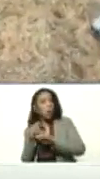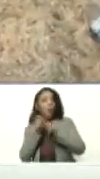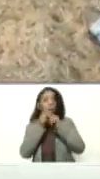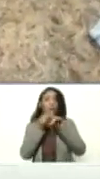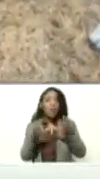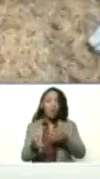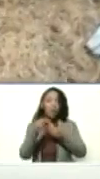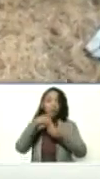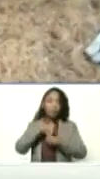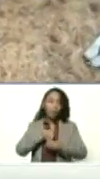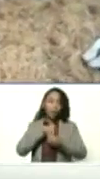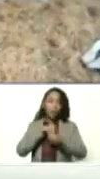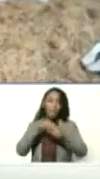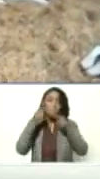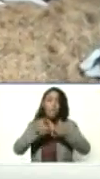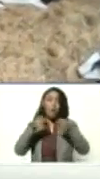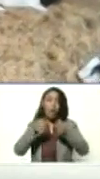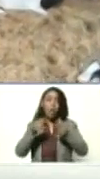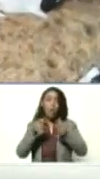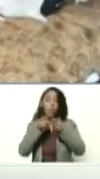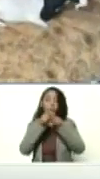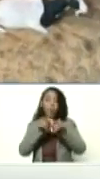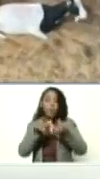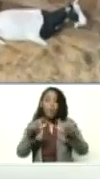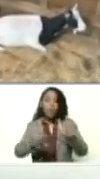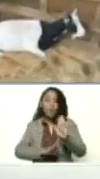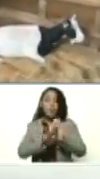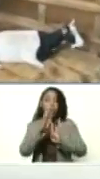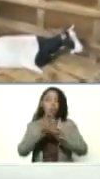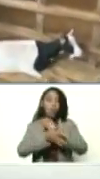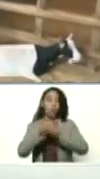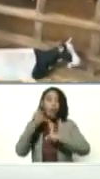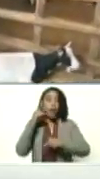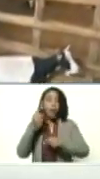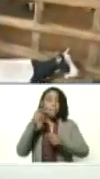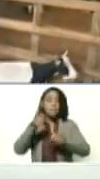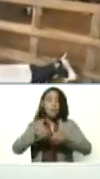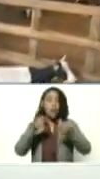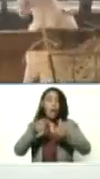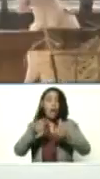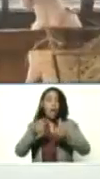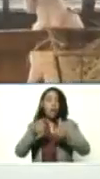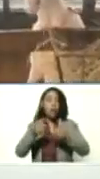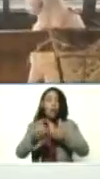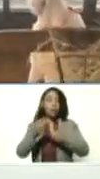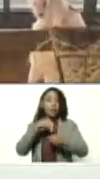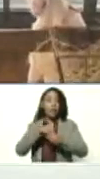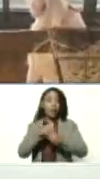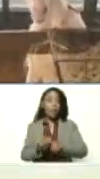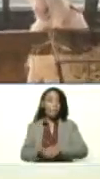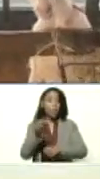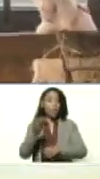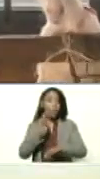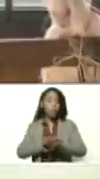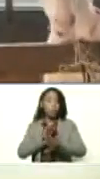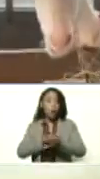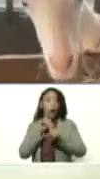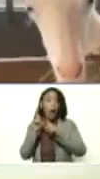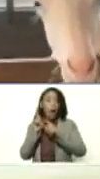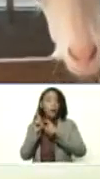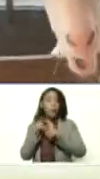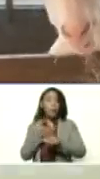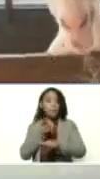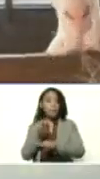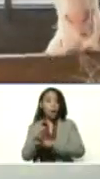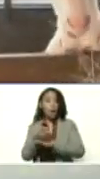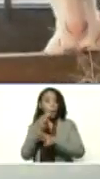es muy importante la fortaleza del mercado interno porque es allí donde van los productos